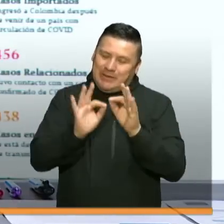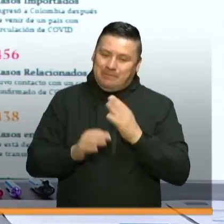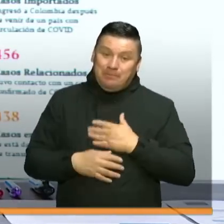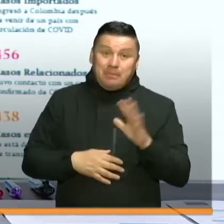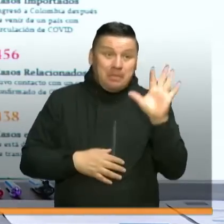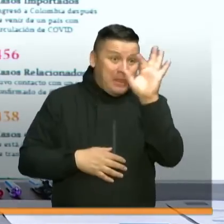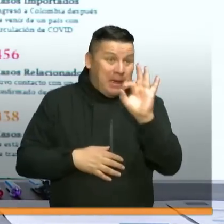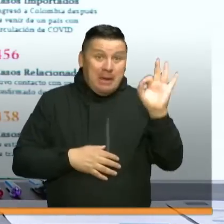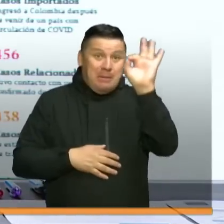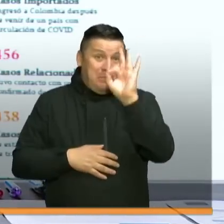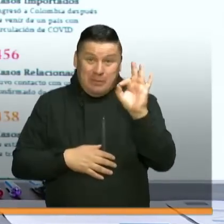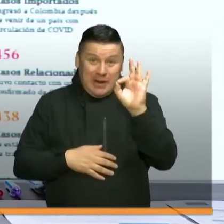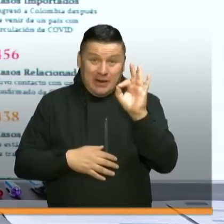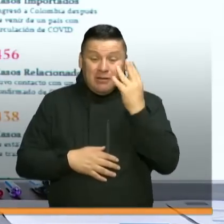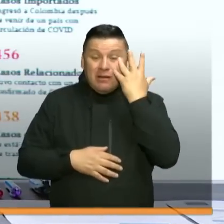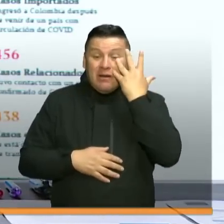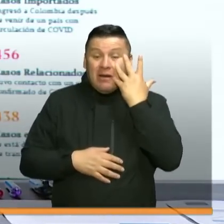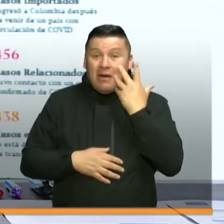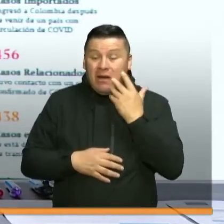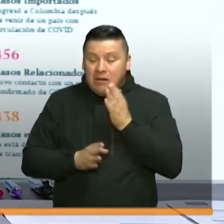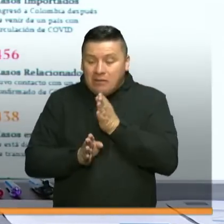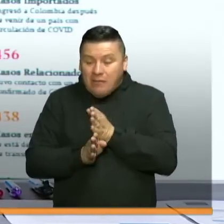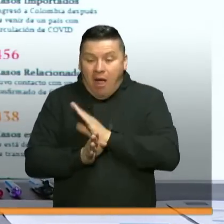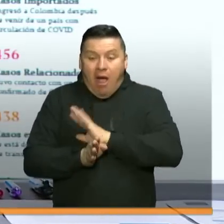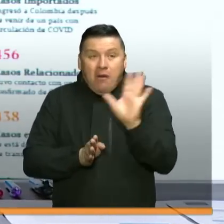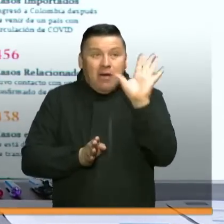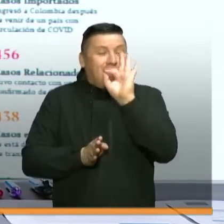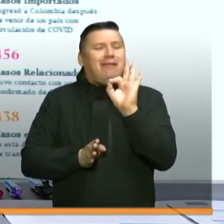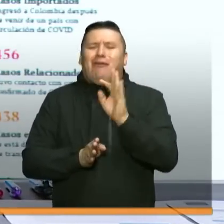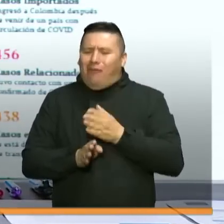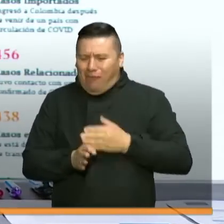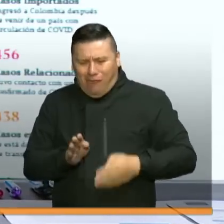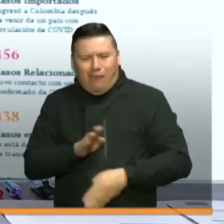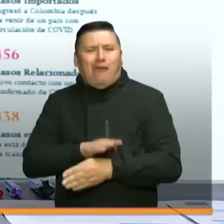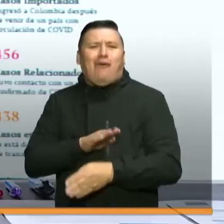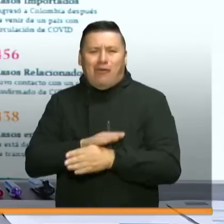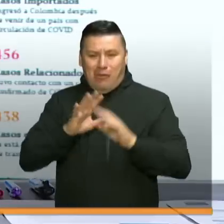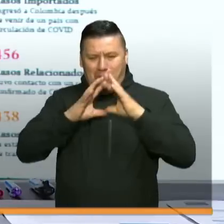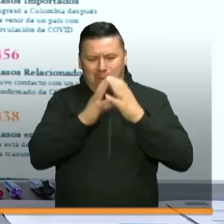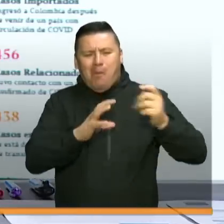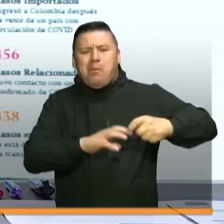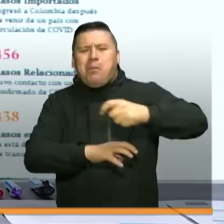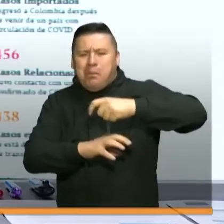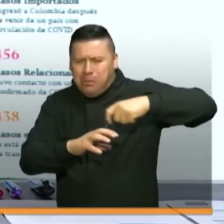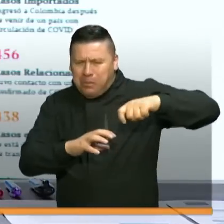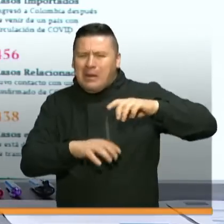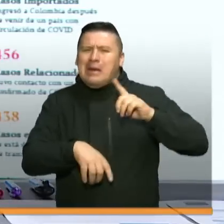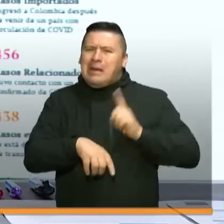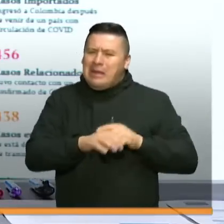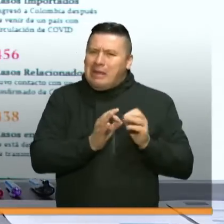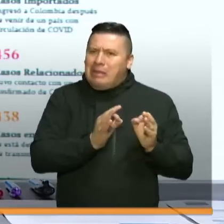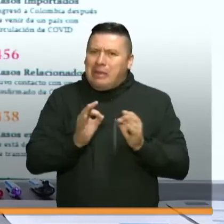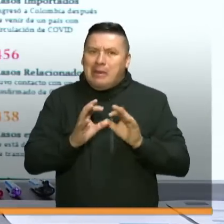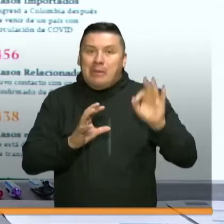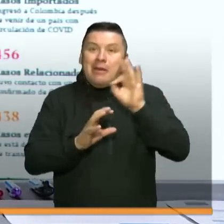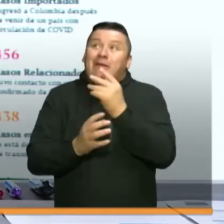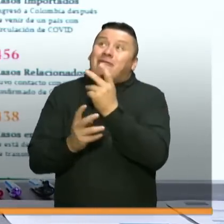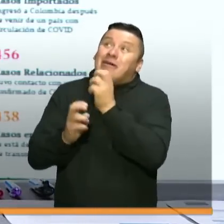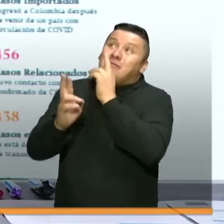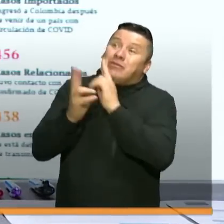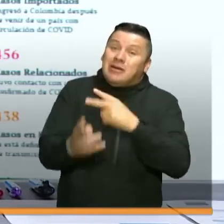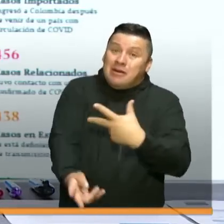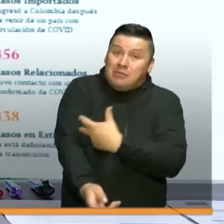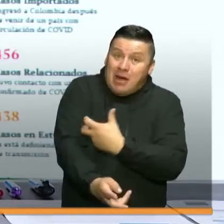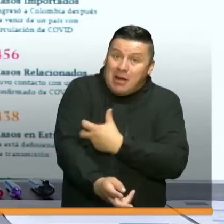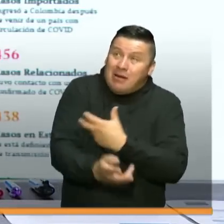como el virus no se va a ir después de la cuarentena y que lo más seguro es que esté presente en el mundo por un periodo mucho más largo mientras aparece una vacuna,